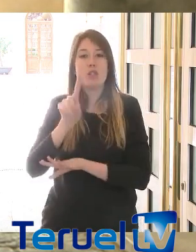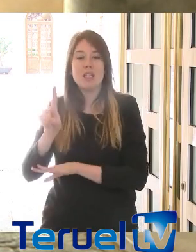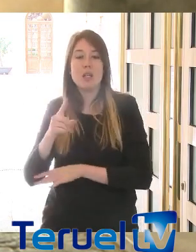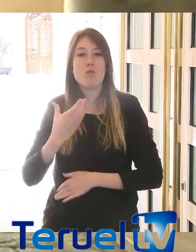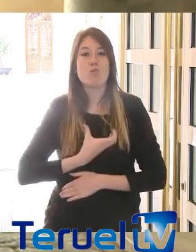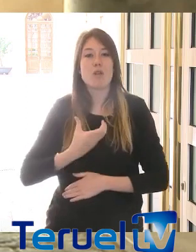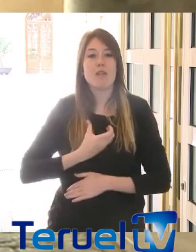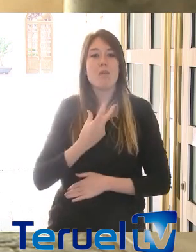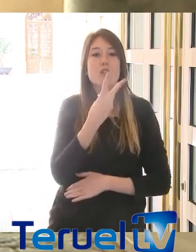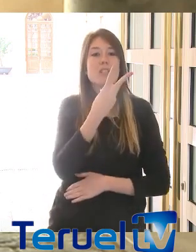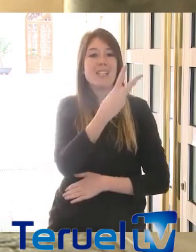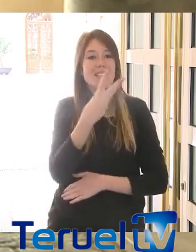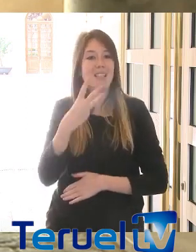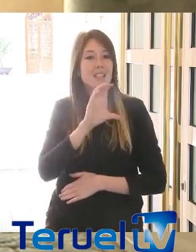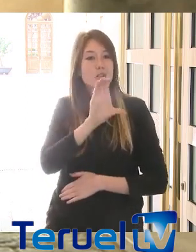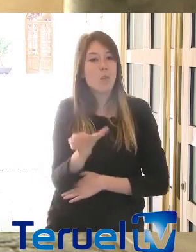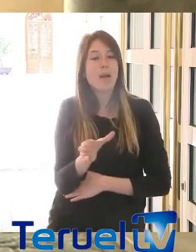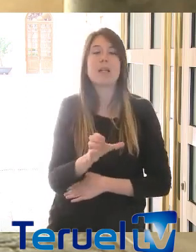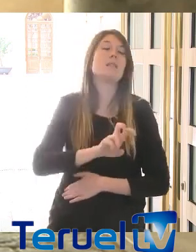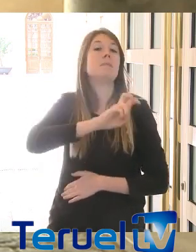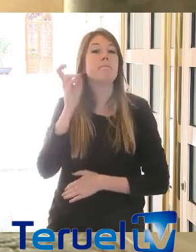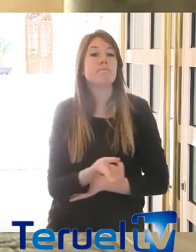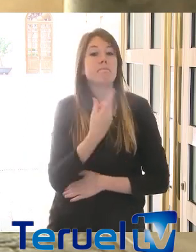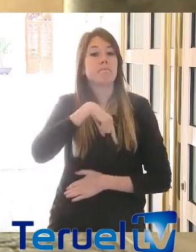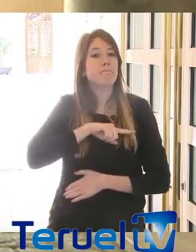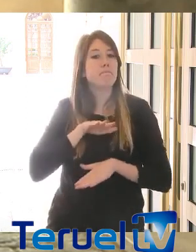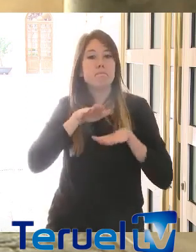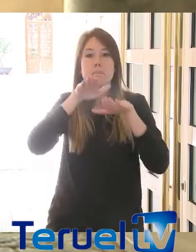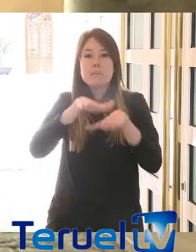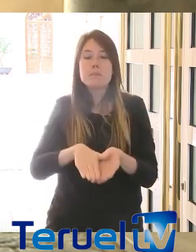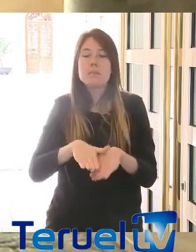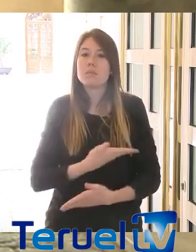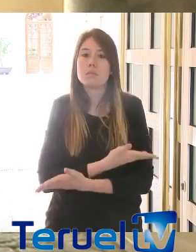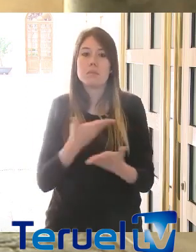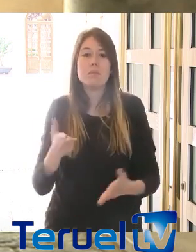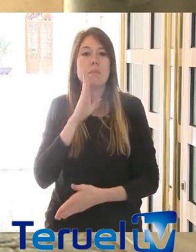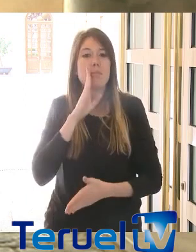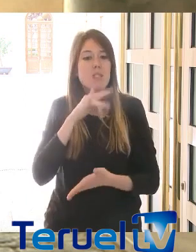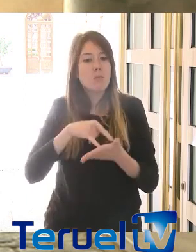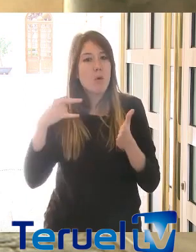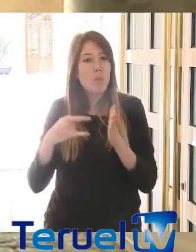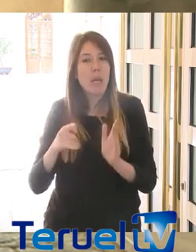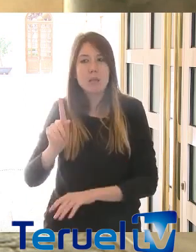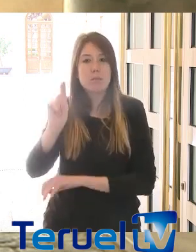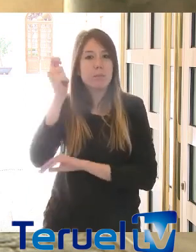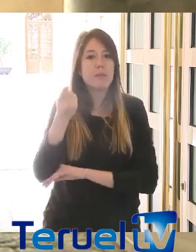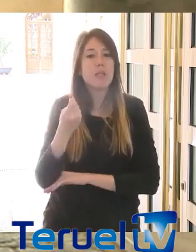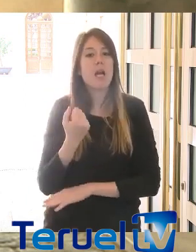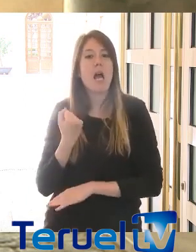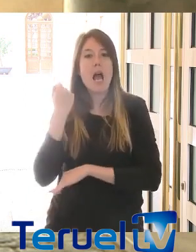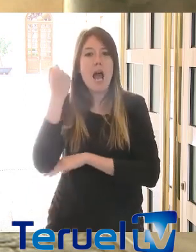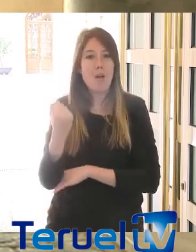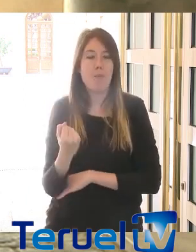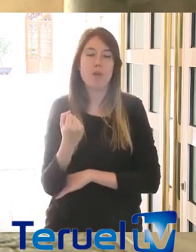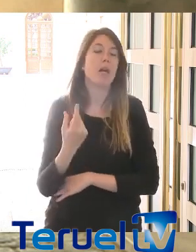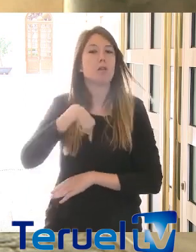Comarcas y a tres diputaciones. Somos vertebradores del territorio. Estamos dispuestos a llevar este plan, estamos dispuestos a apoyar en esta crisis.